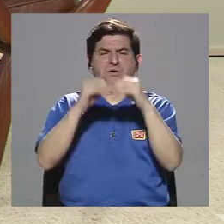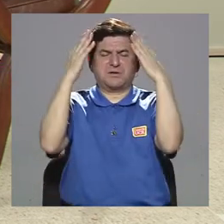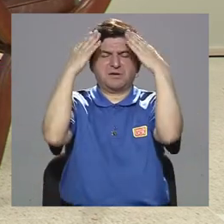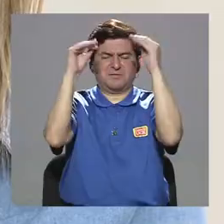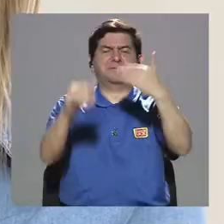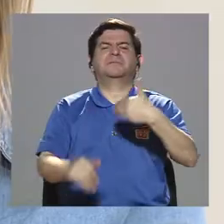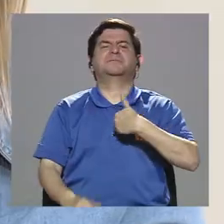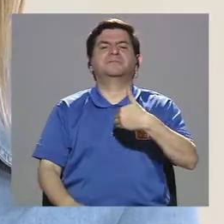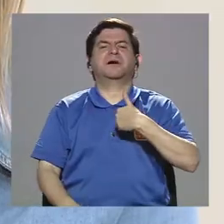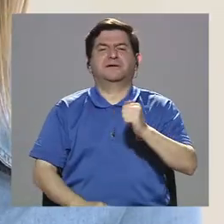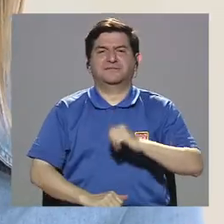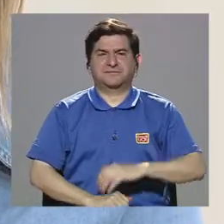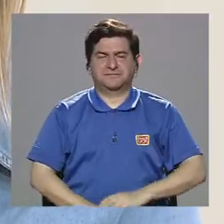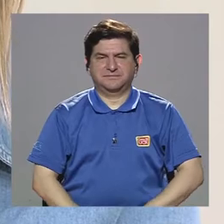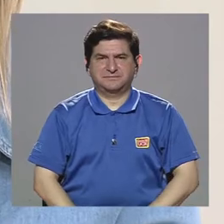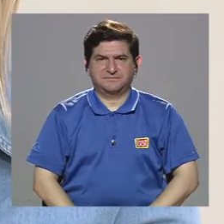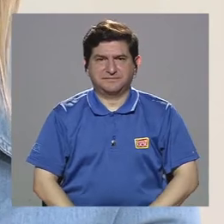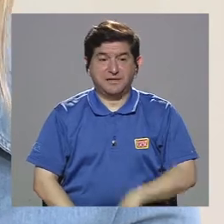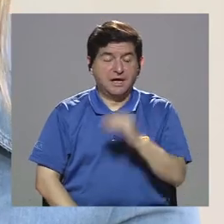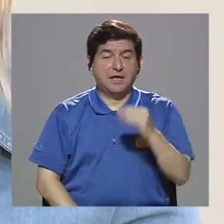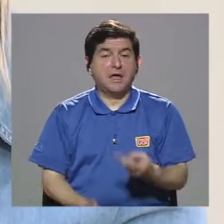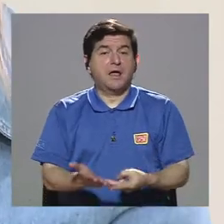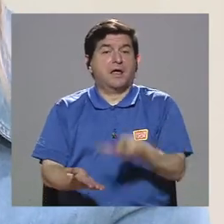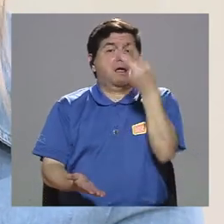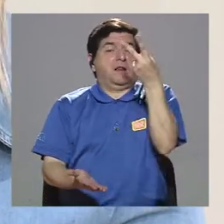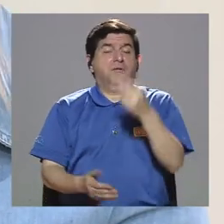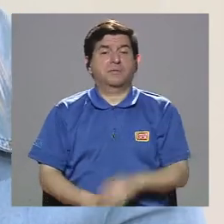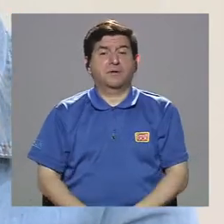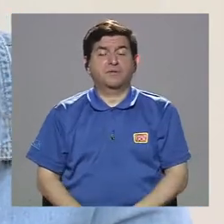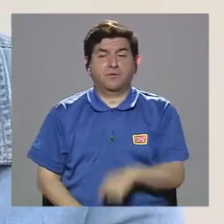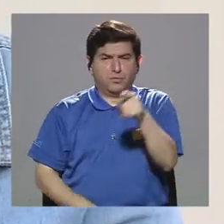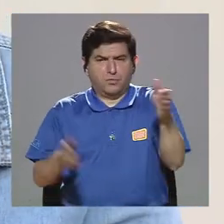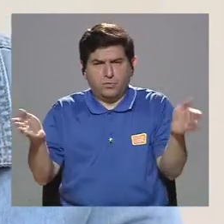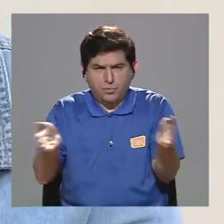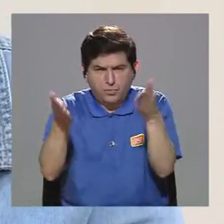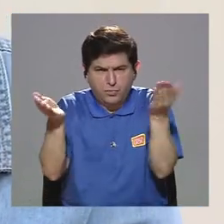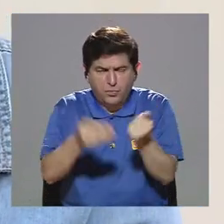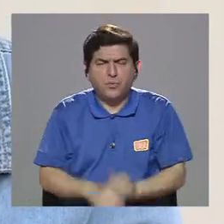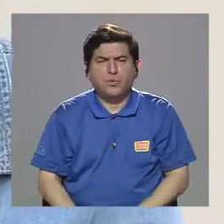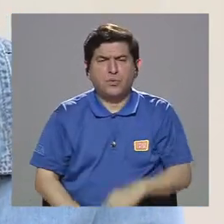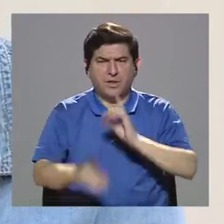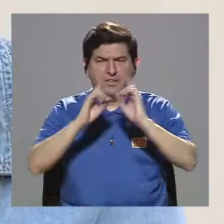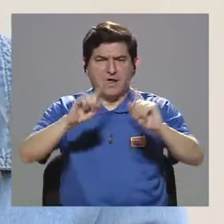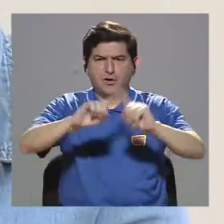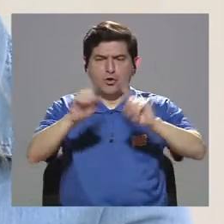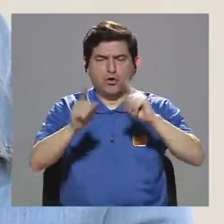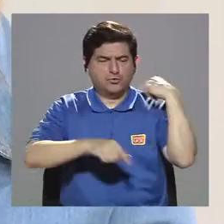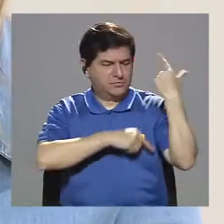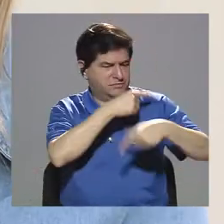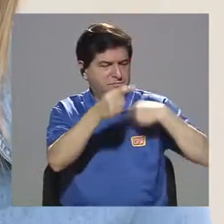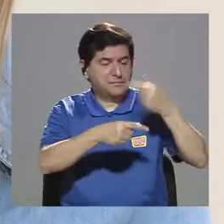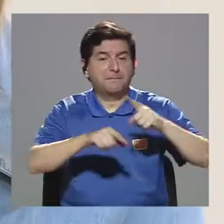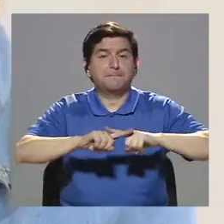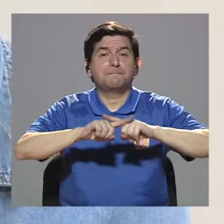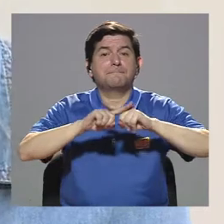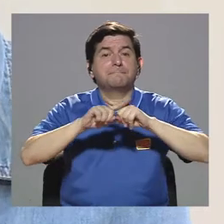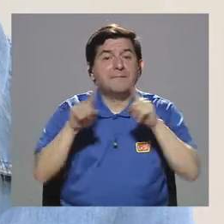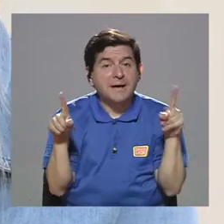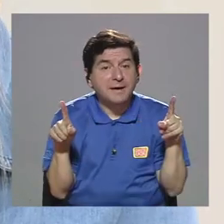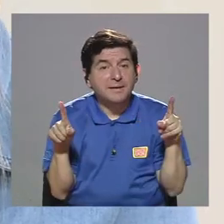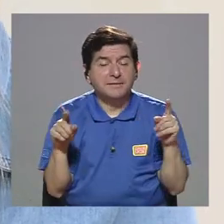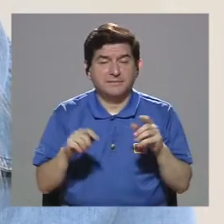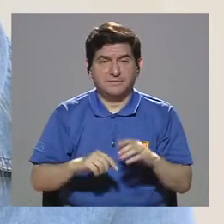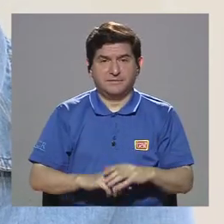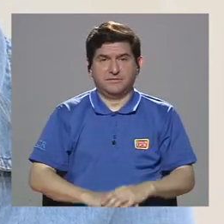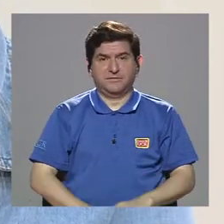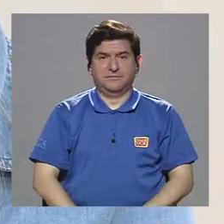más información, efectivamente. Y la riqueza es que promocionas diálogos intergeneracionales. Sin embargo, del lado está